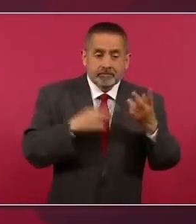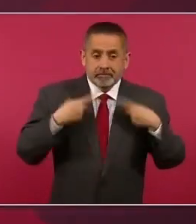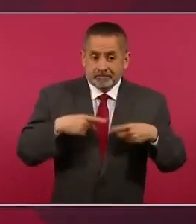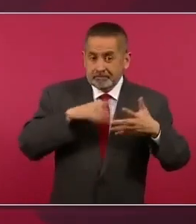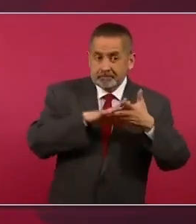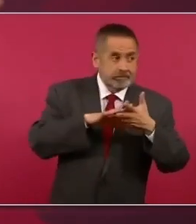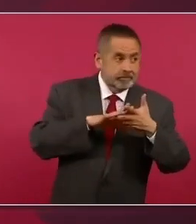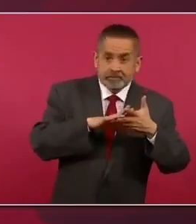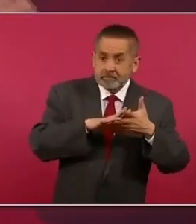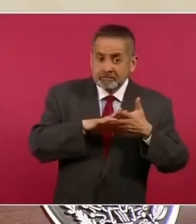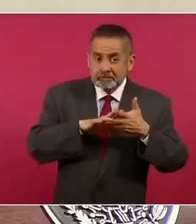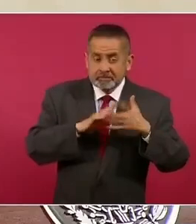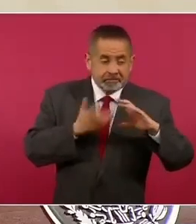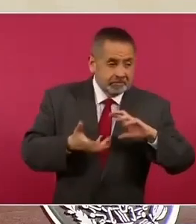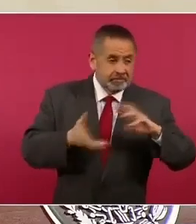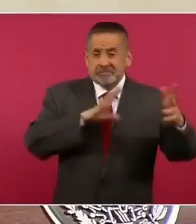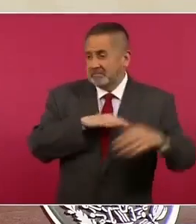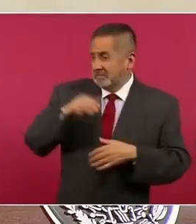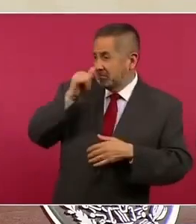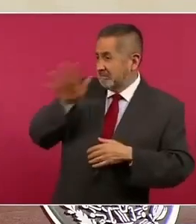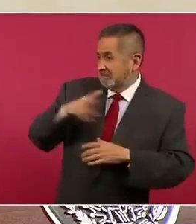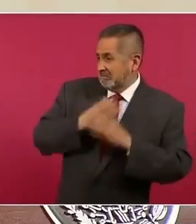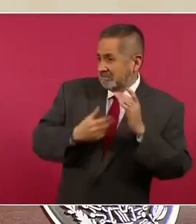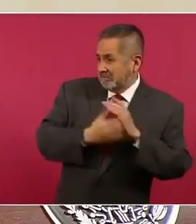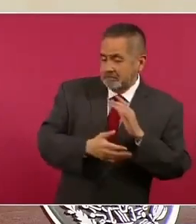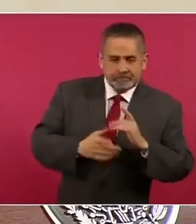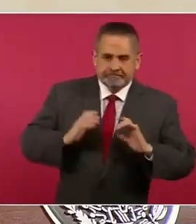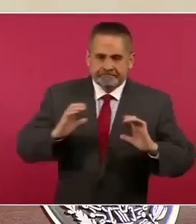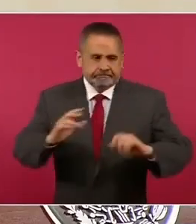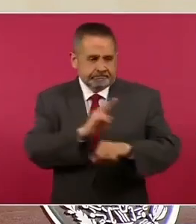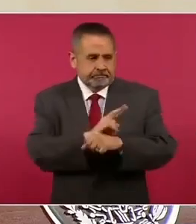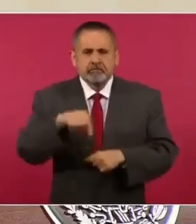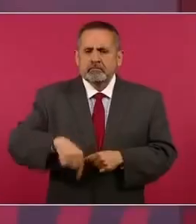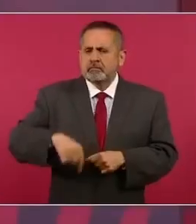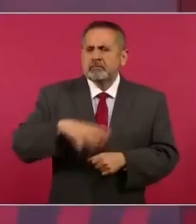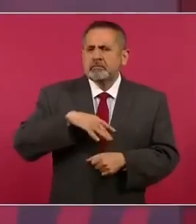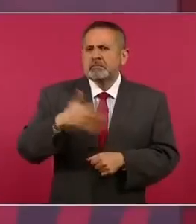aquí hay 10 12 reclusorios